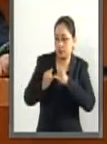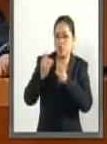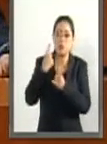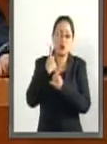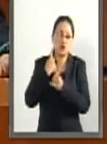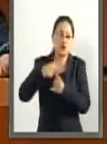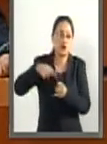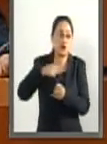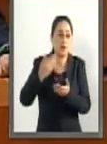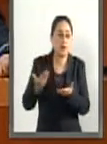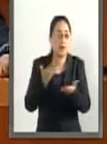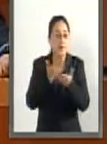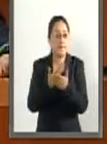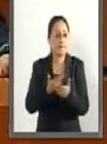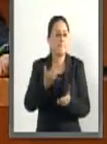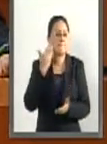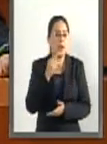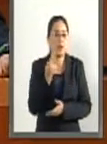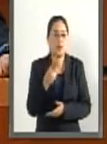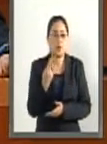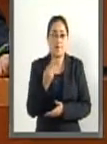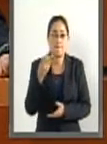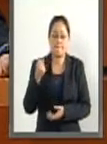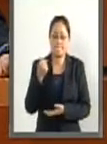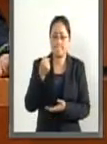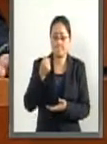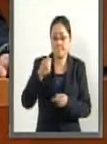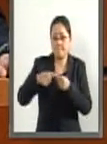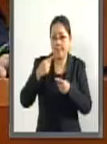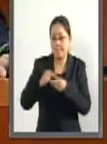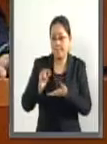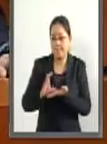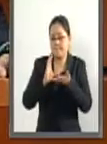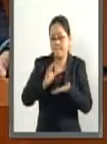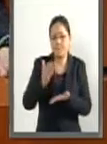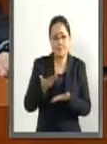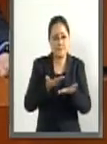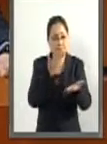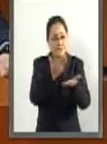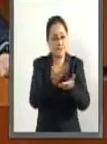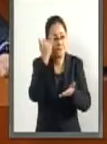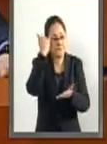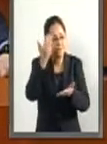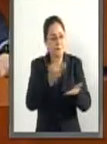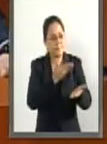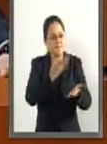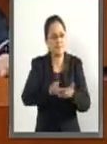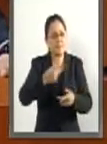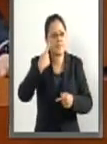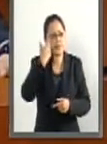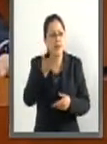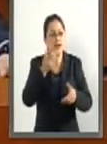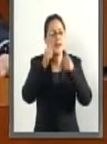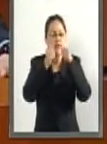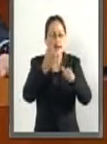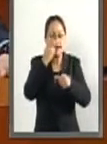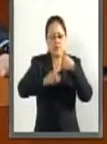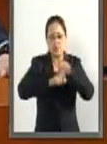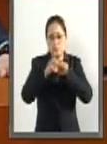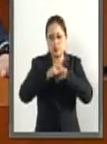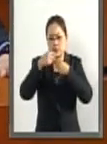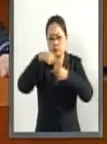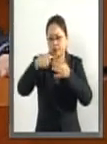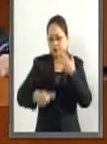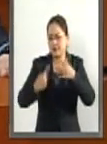presentado el pasado mes de noviembre un paquete de iniciativas y puntos de acuerdo que buscan atender este problema desde